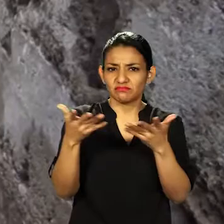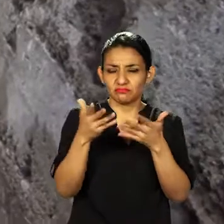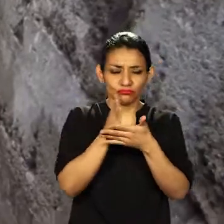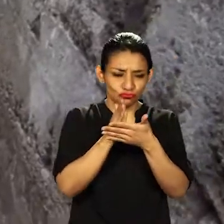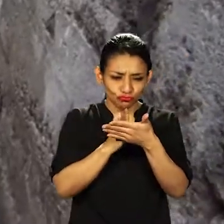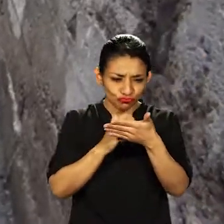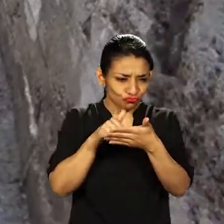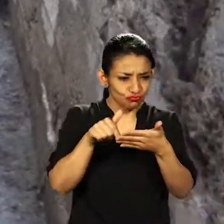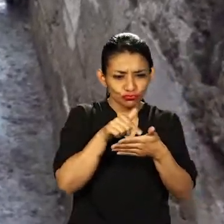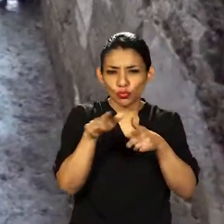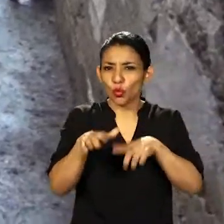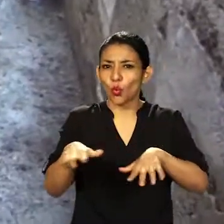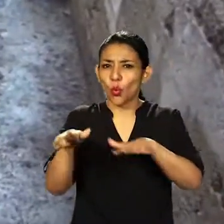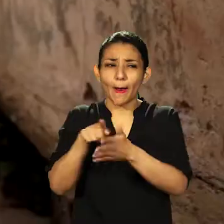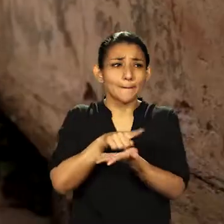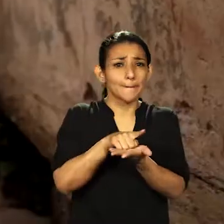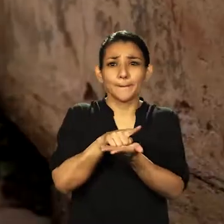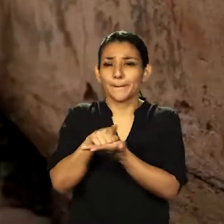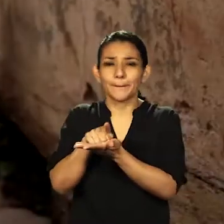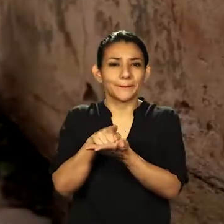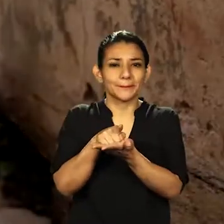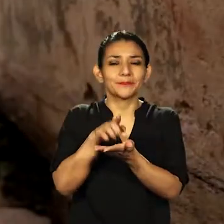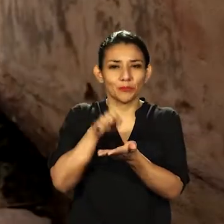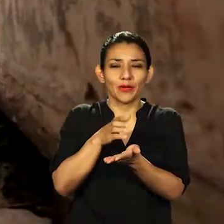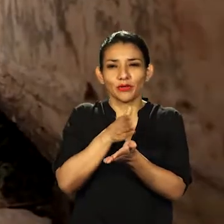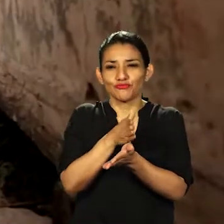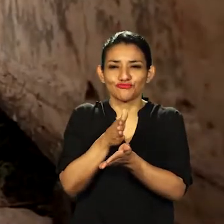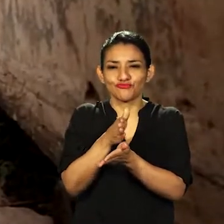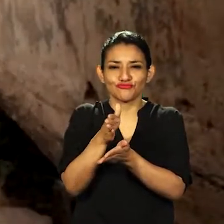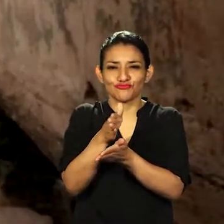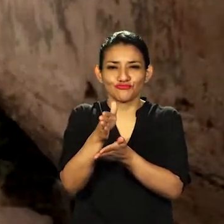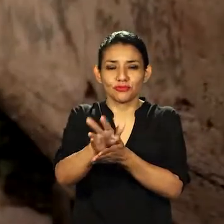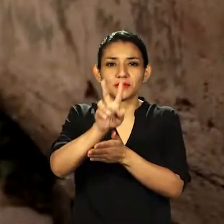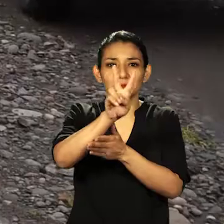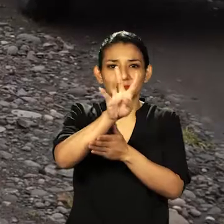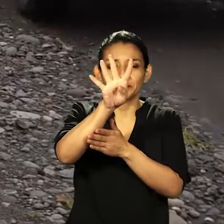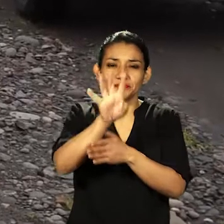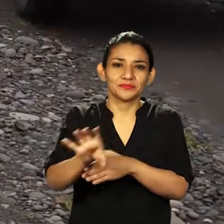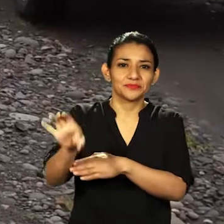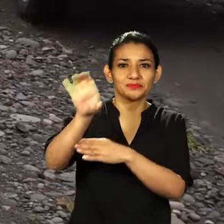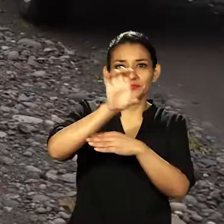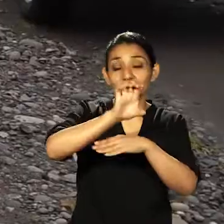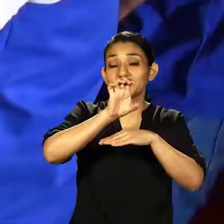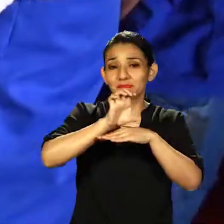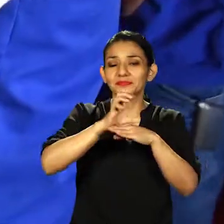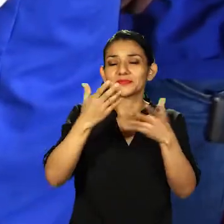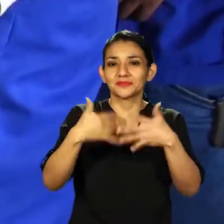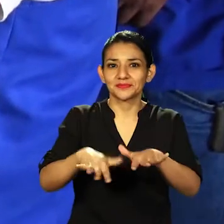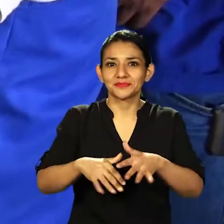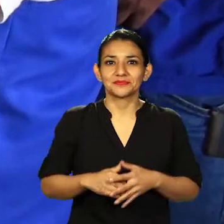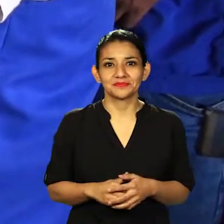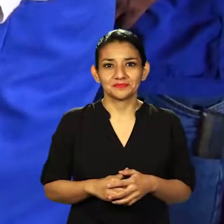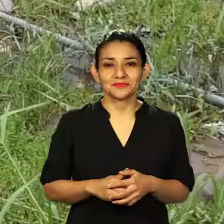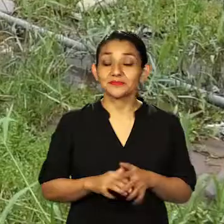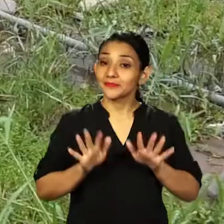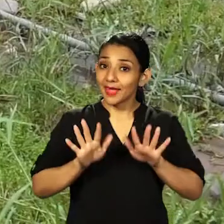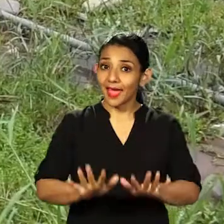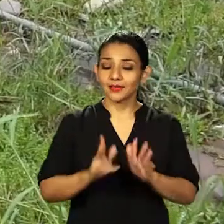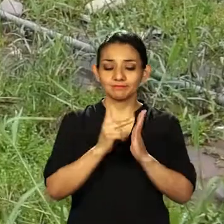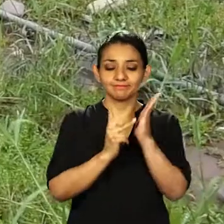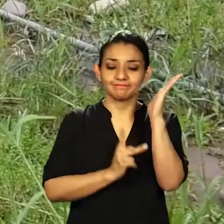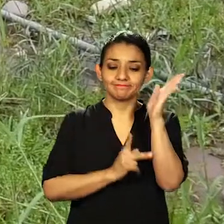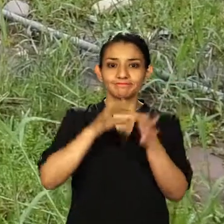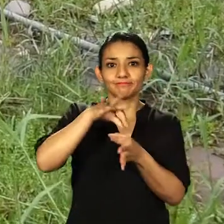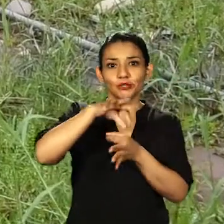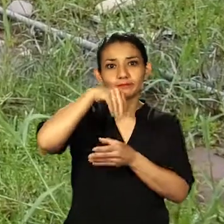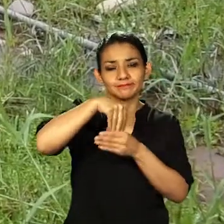mapas urbanos y georreferenciales para realizar su ruta en las 24 provincias del país. De esta forma, el programa